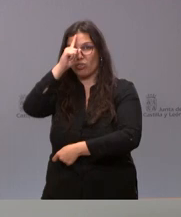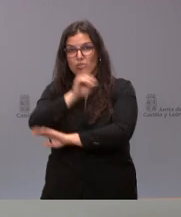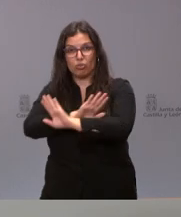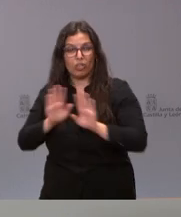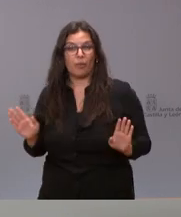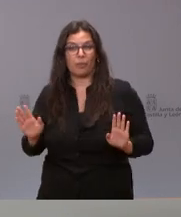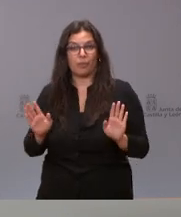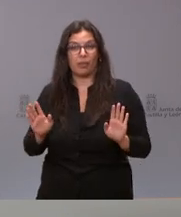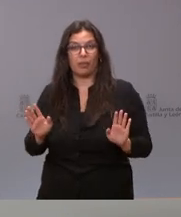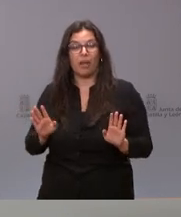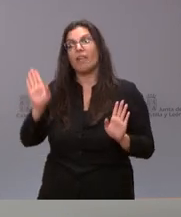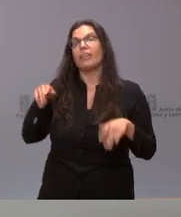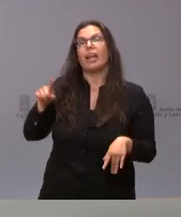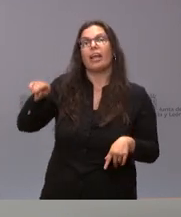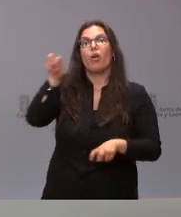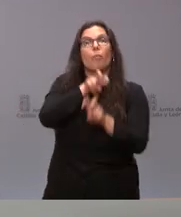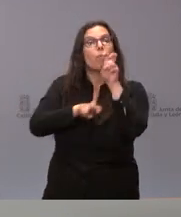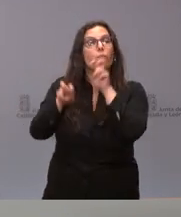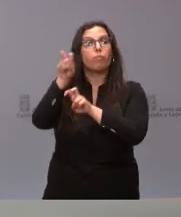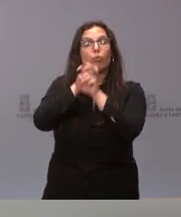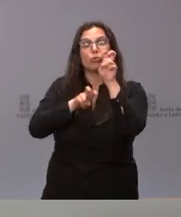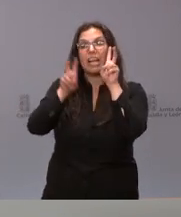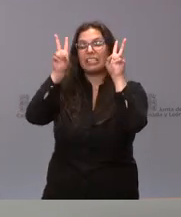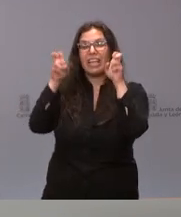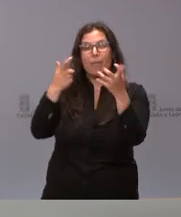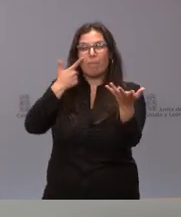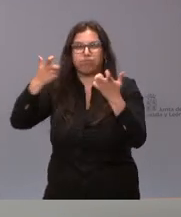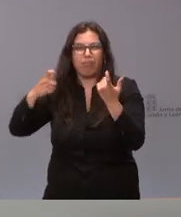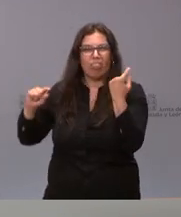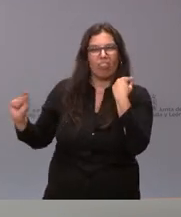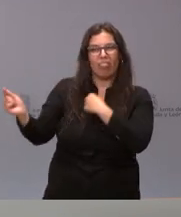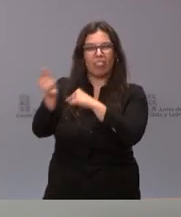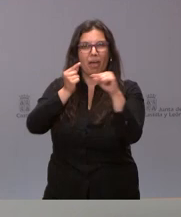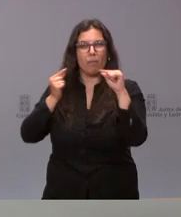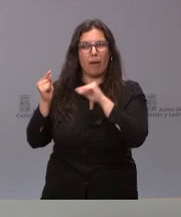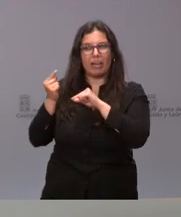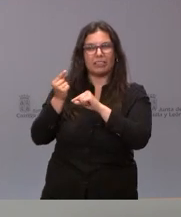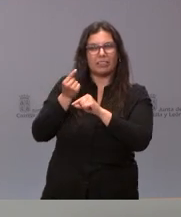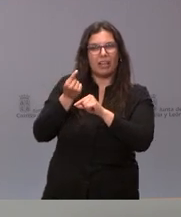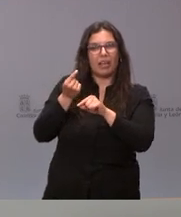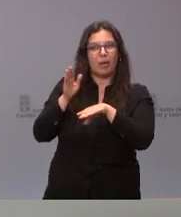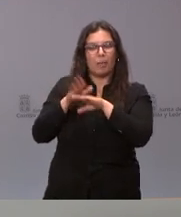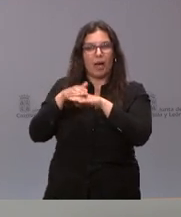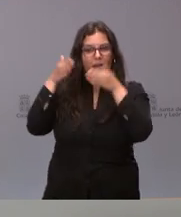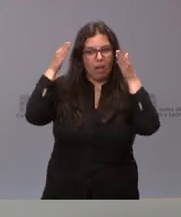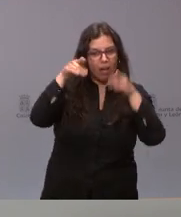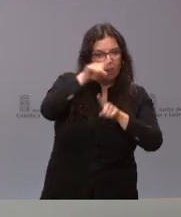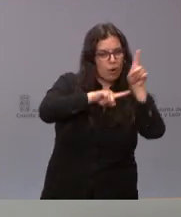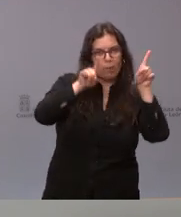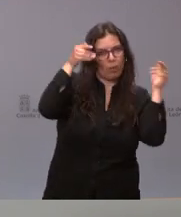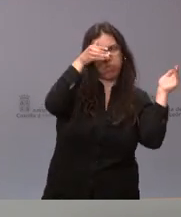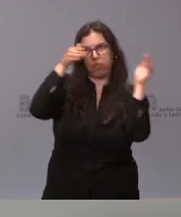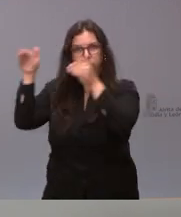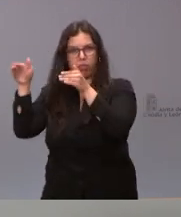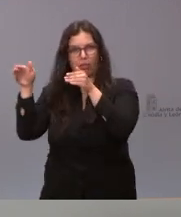está buscando algún tipo de cuestiones, de debate distintos para que la sociedad no hable de lo que verdaderamente interesa,